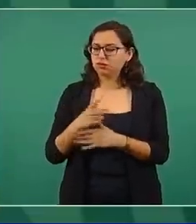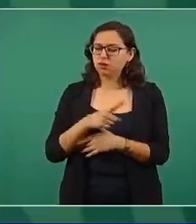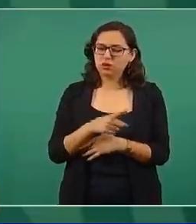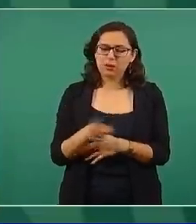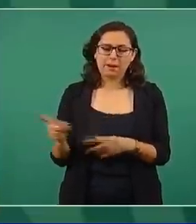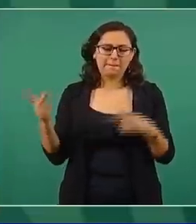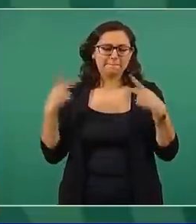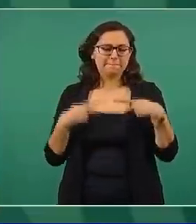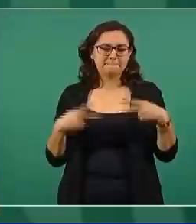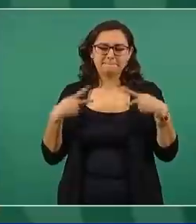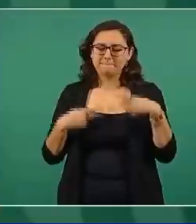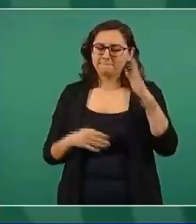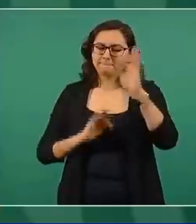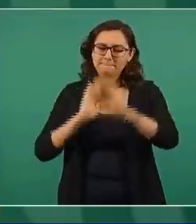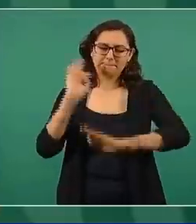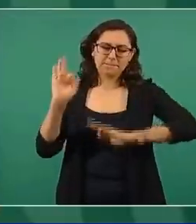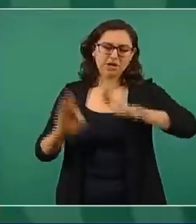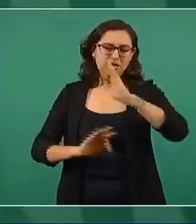muy bien.